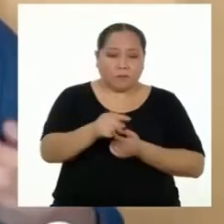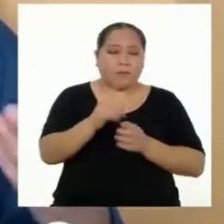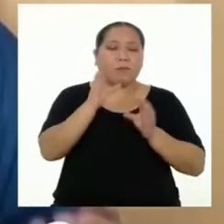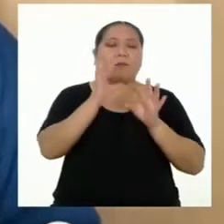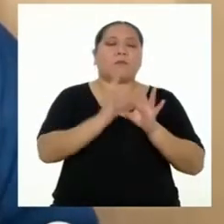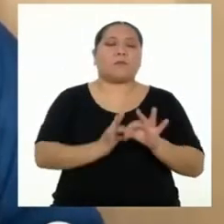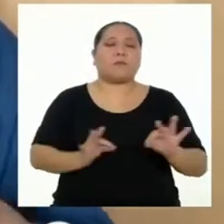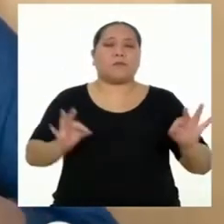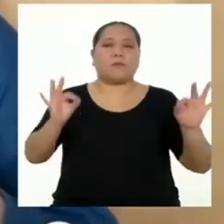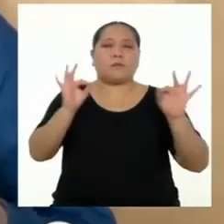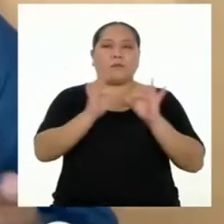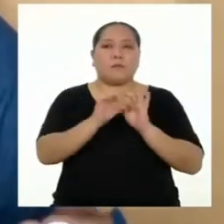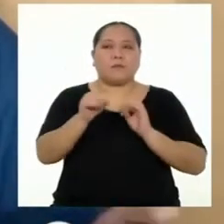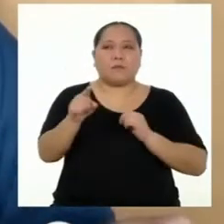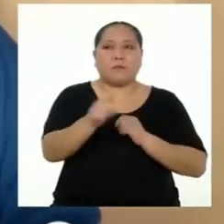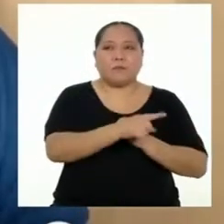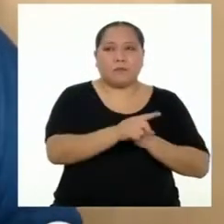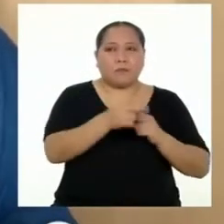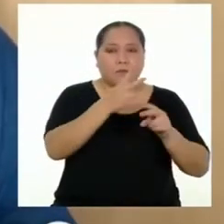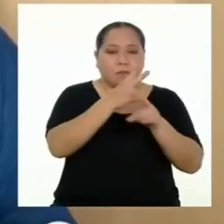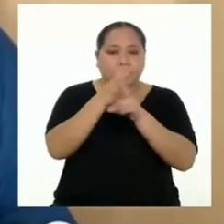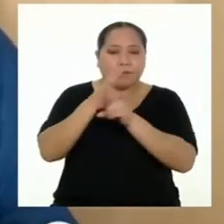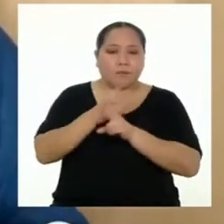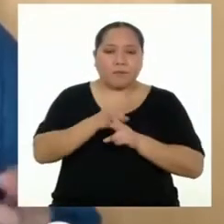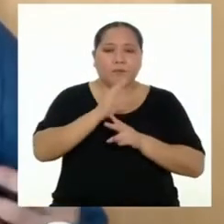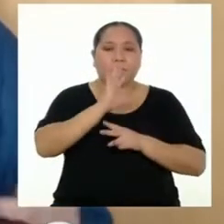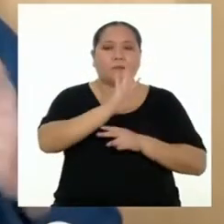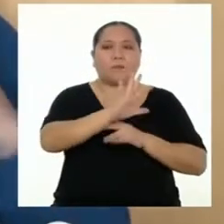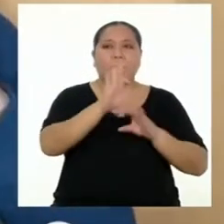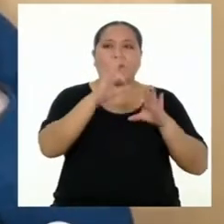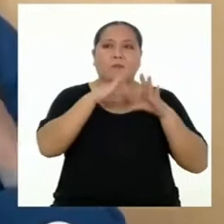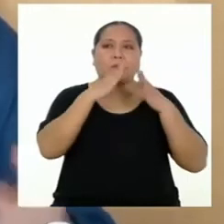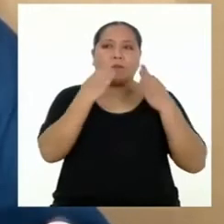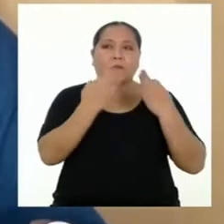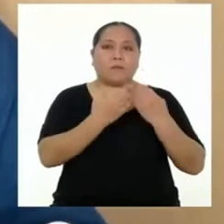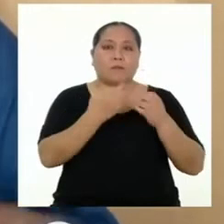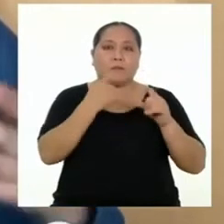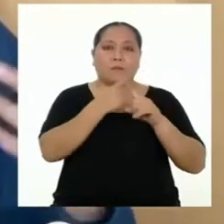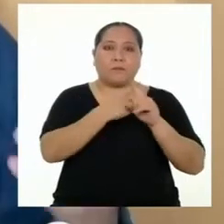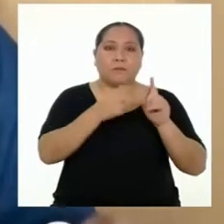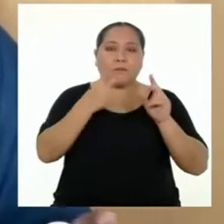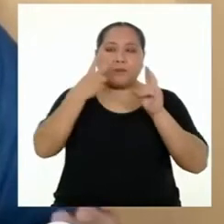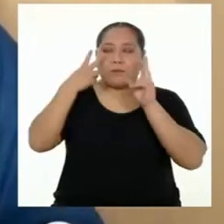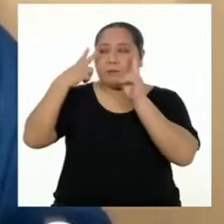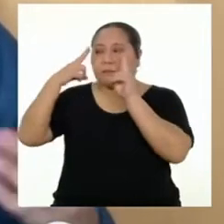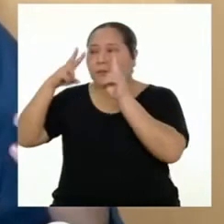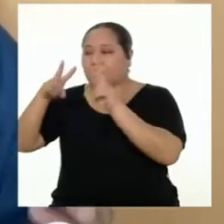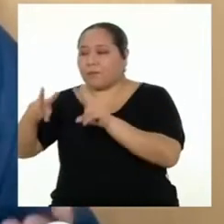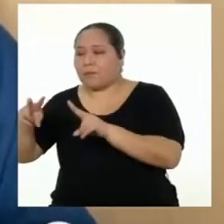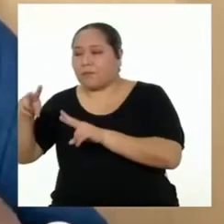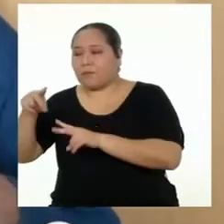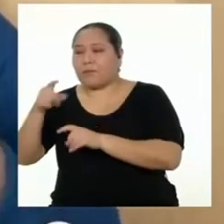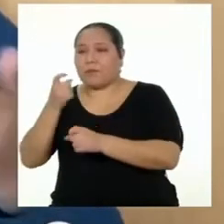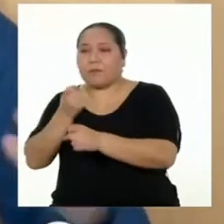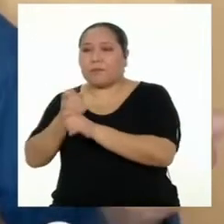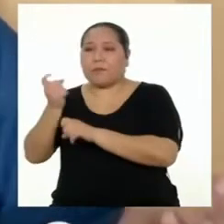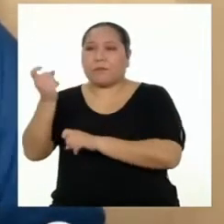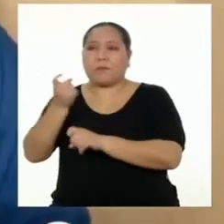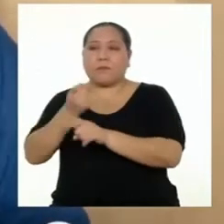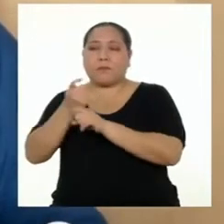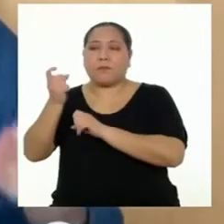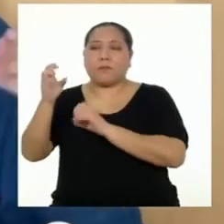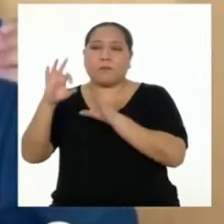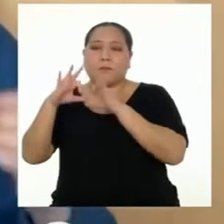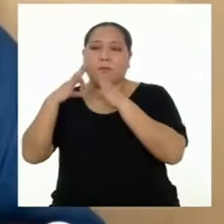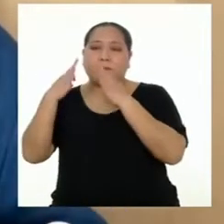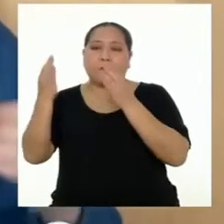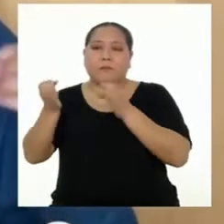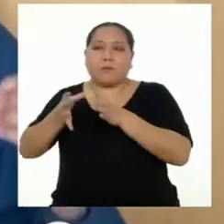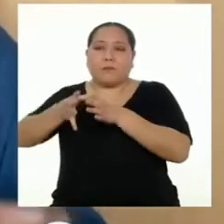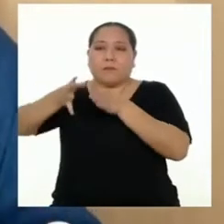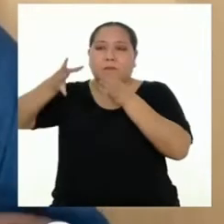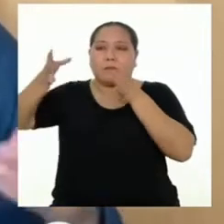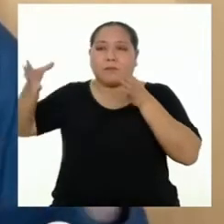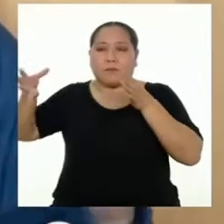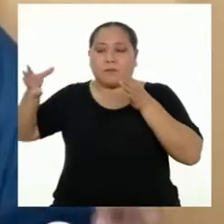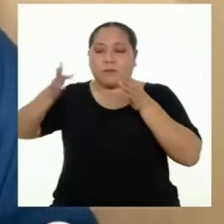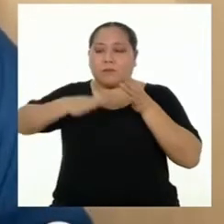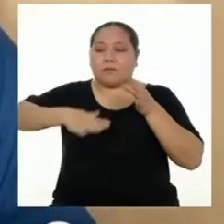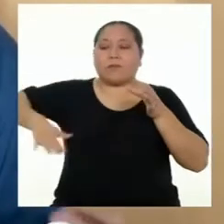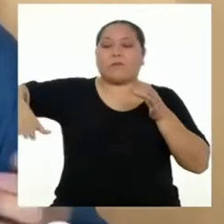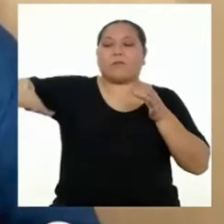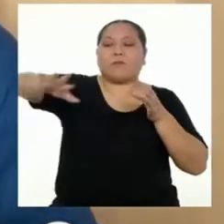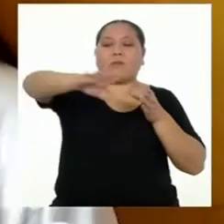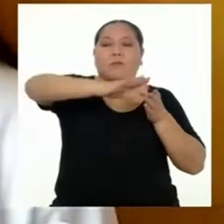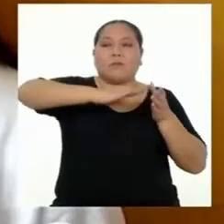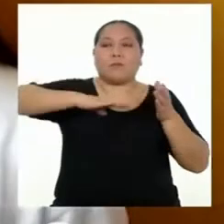importante. Ellos quieren cuidar a sus familias, pero no están viendo que perjudican a una familia más grande, que es la